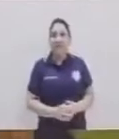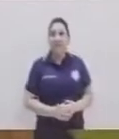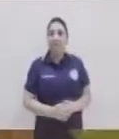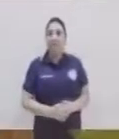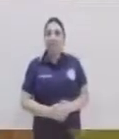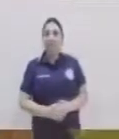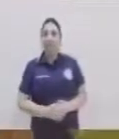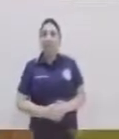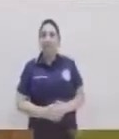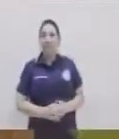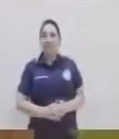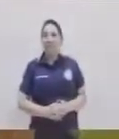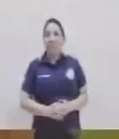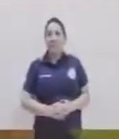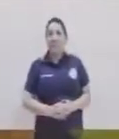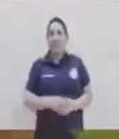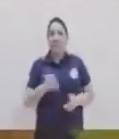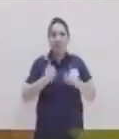Y...